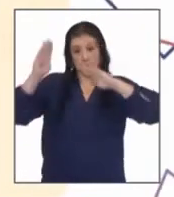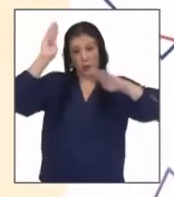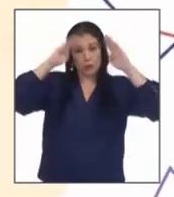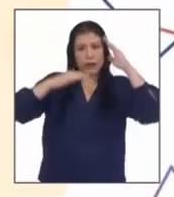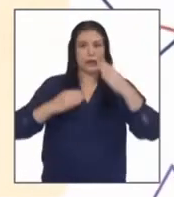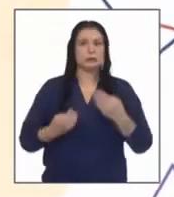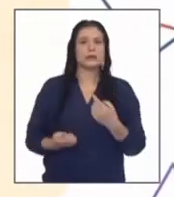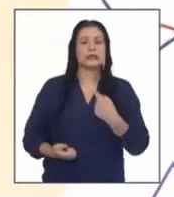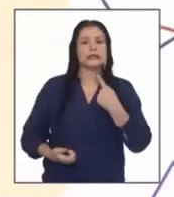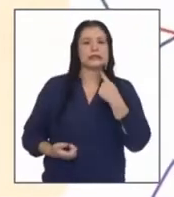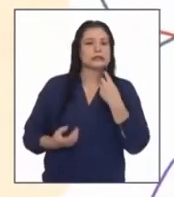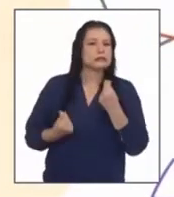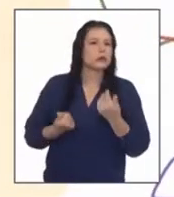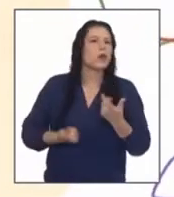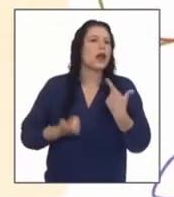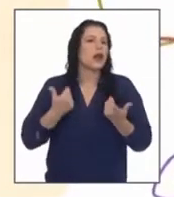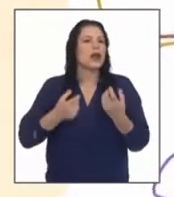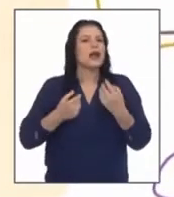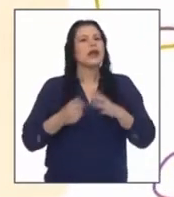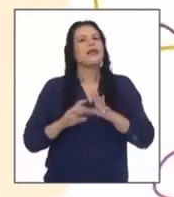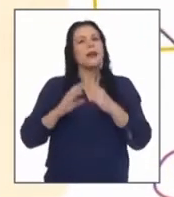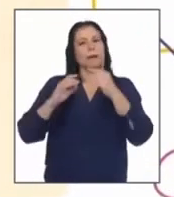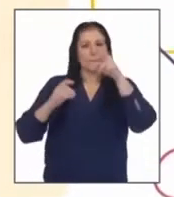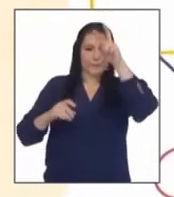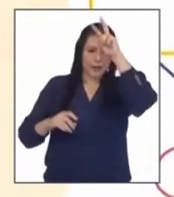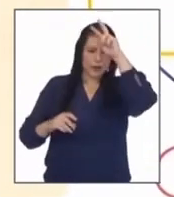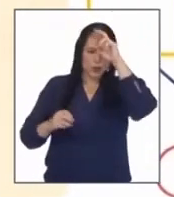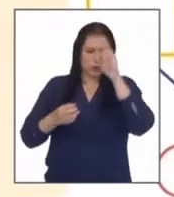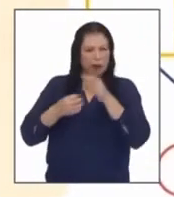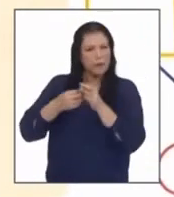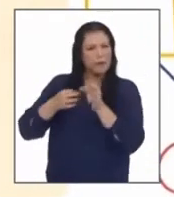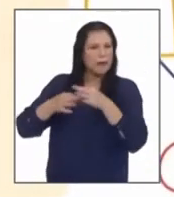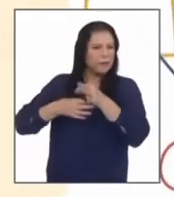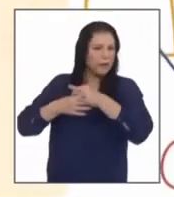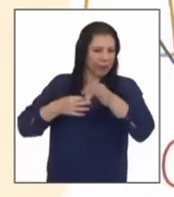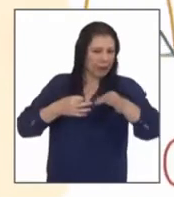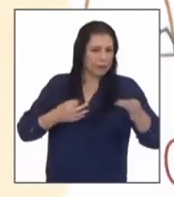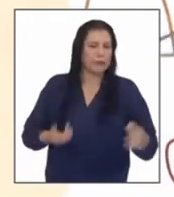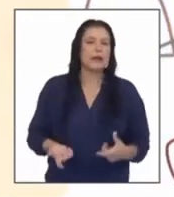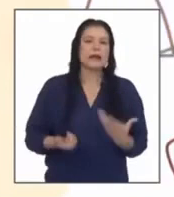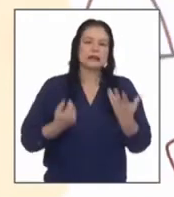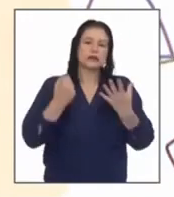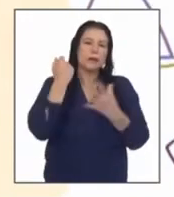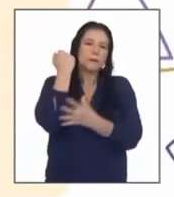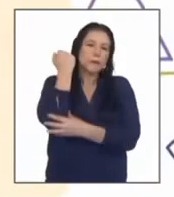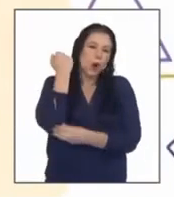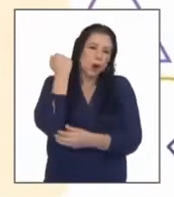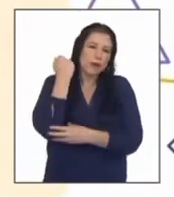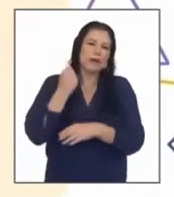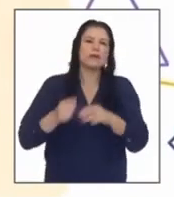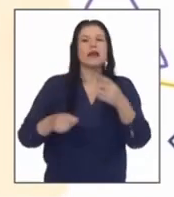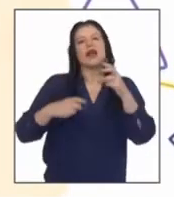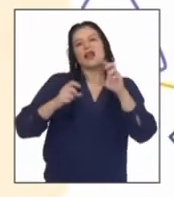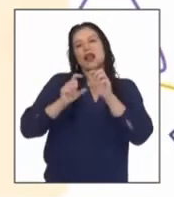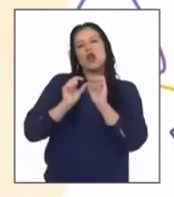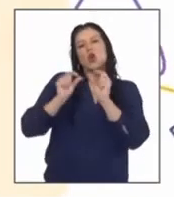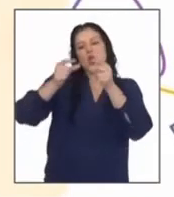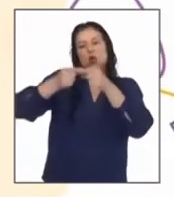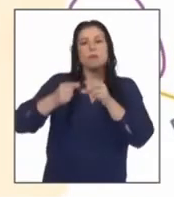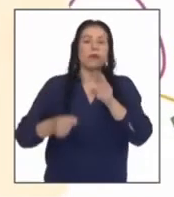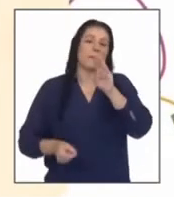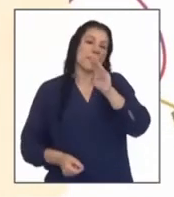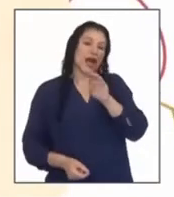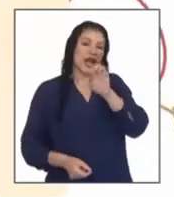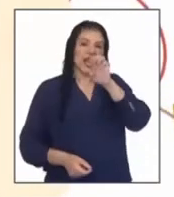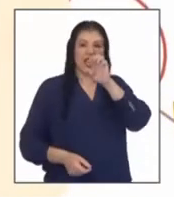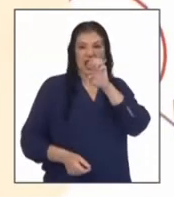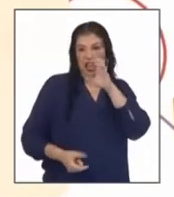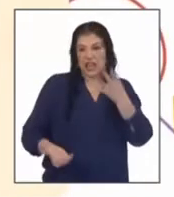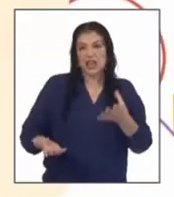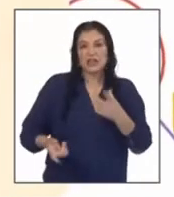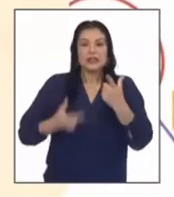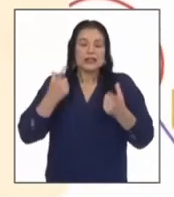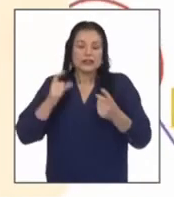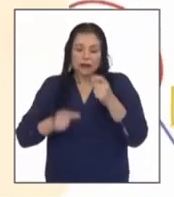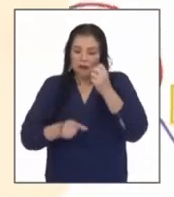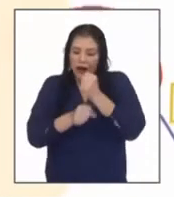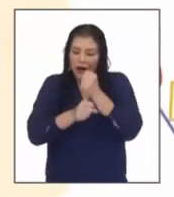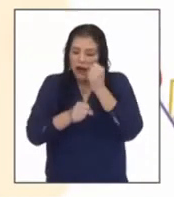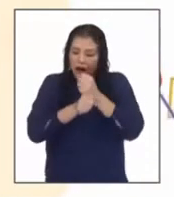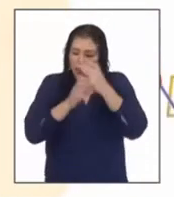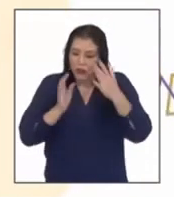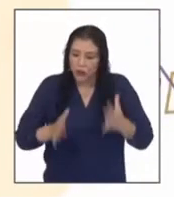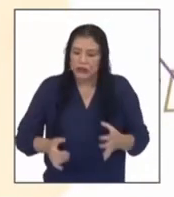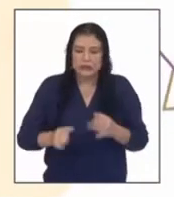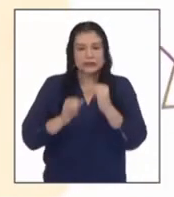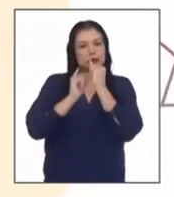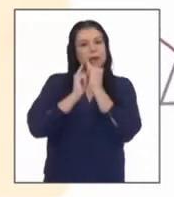economía sean del interior del país ubicadas en los niveles socioeconómicos de y trabajadores independientes y curiosamente